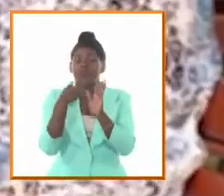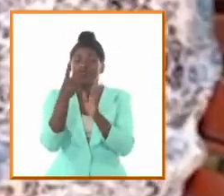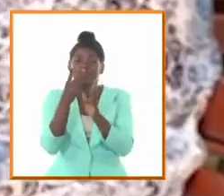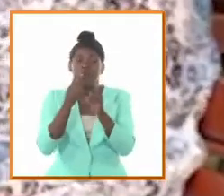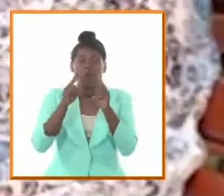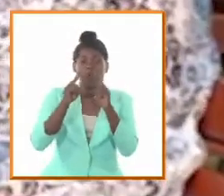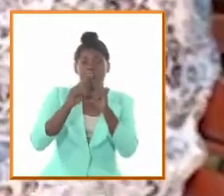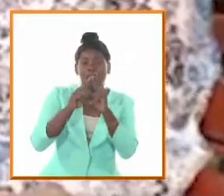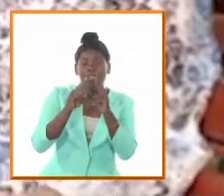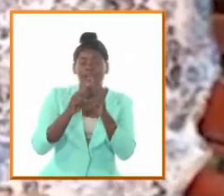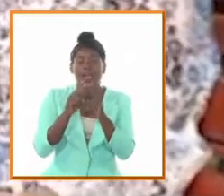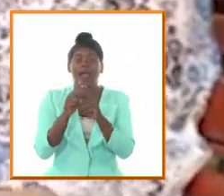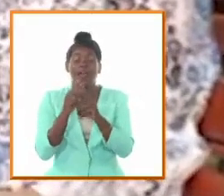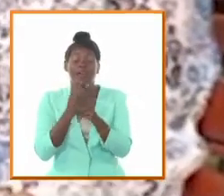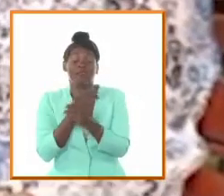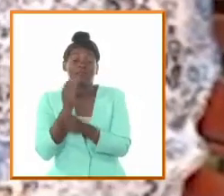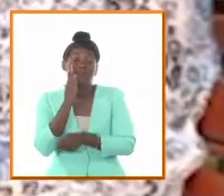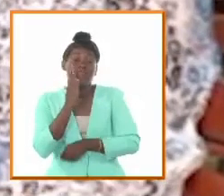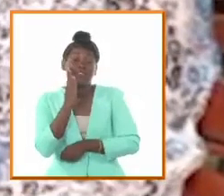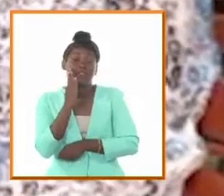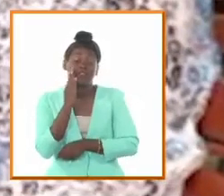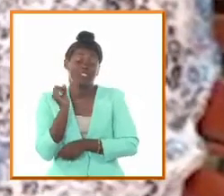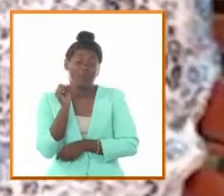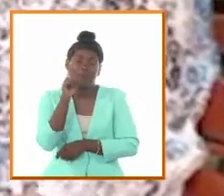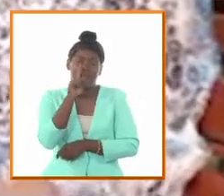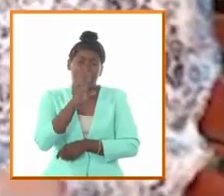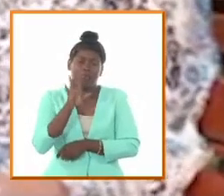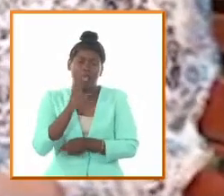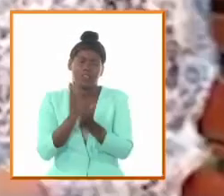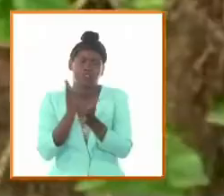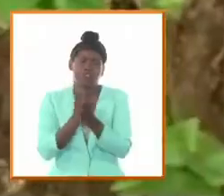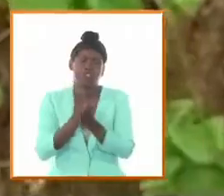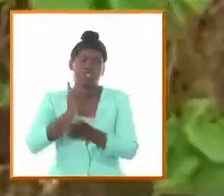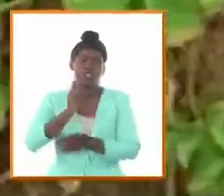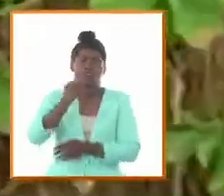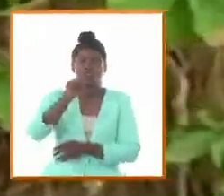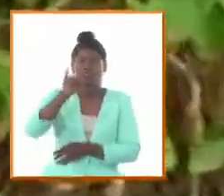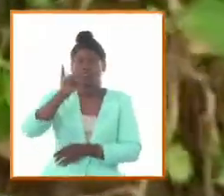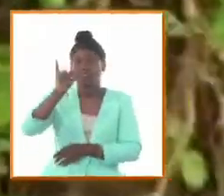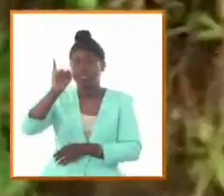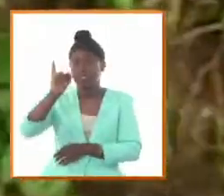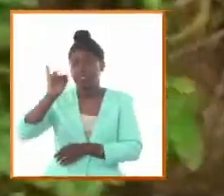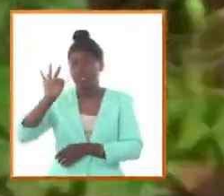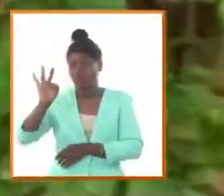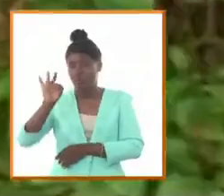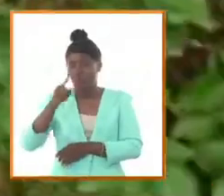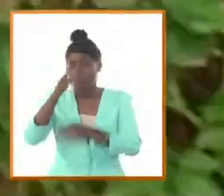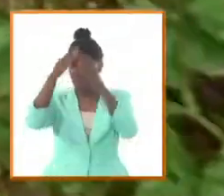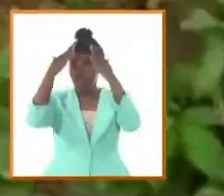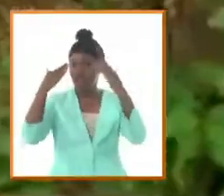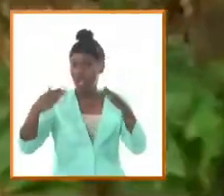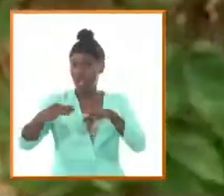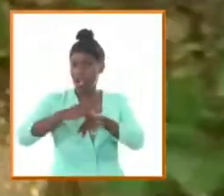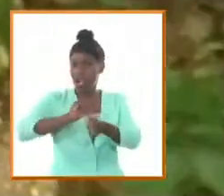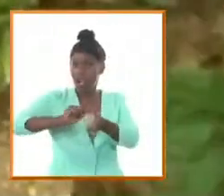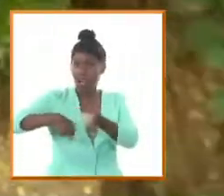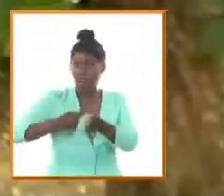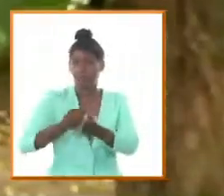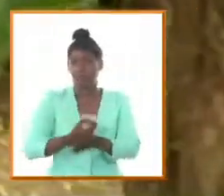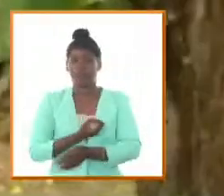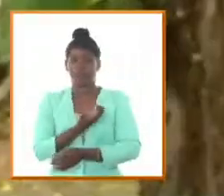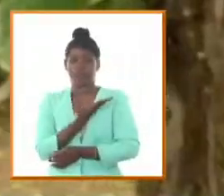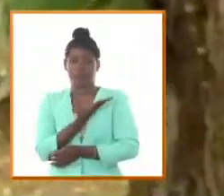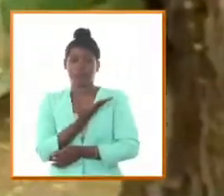definitivamente en el año 68 para casarse con Amalia estamos pues en la casa donde incluso la